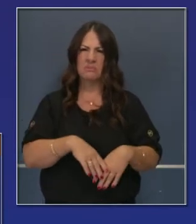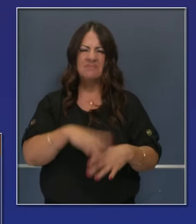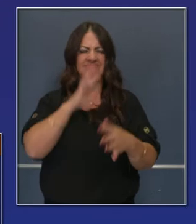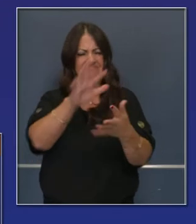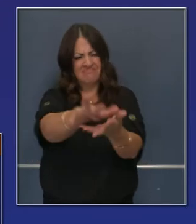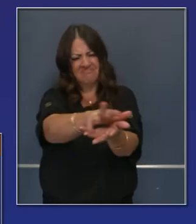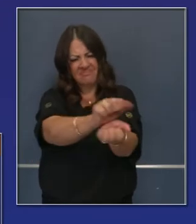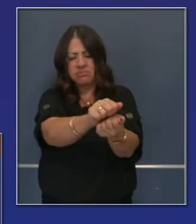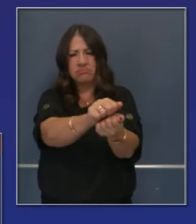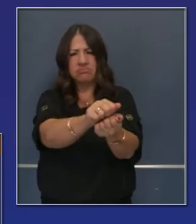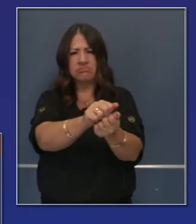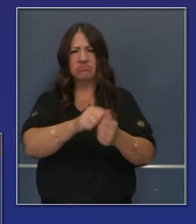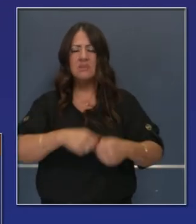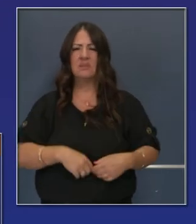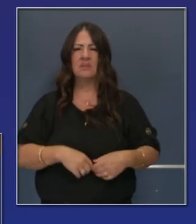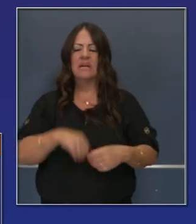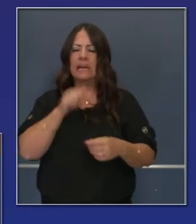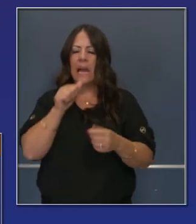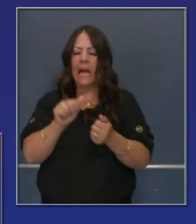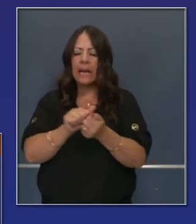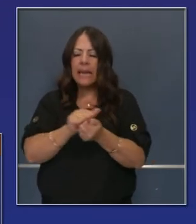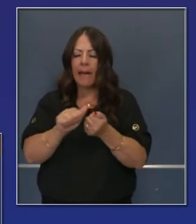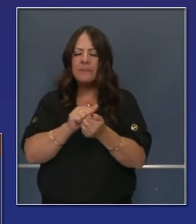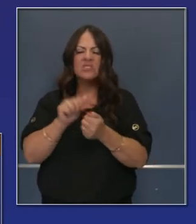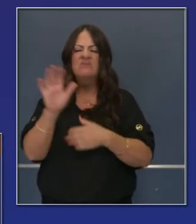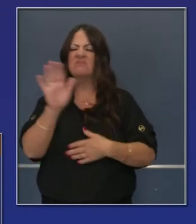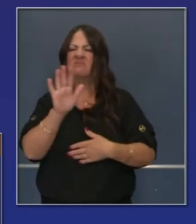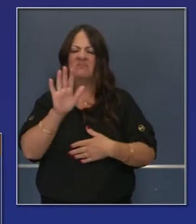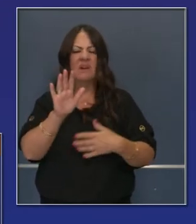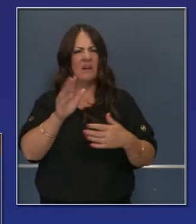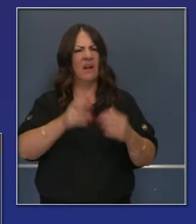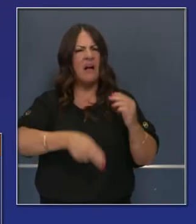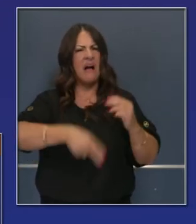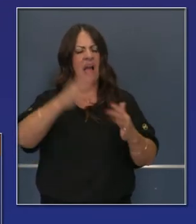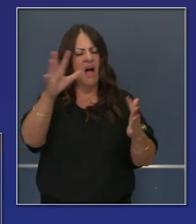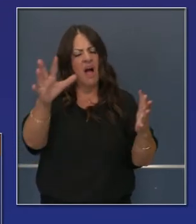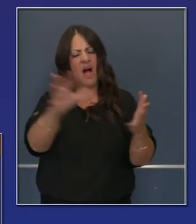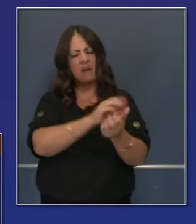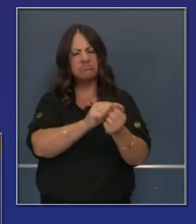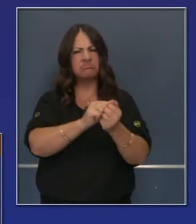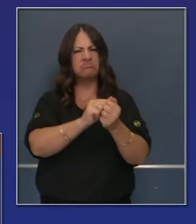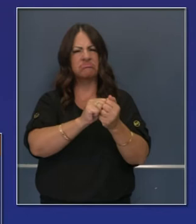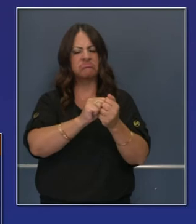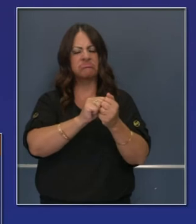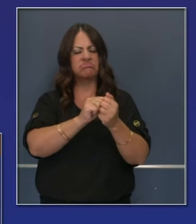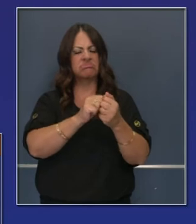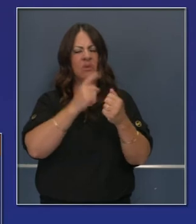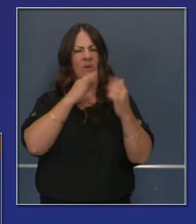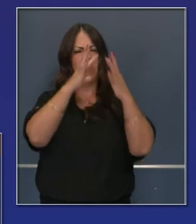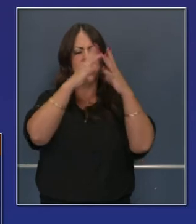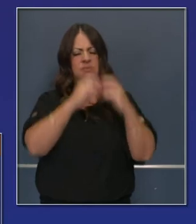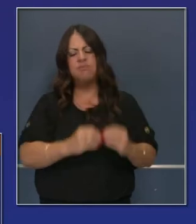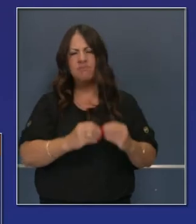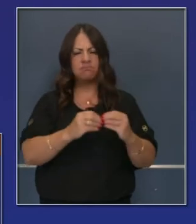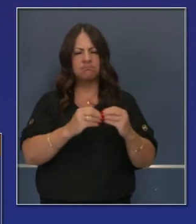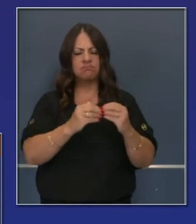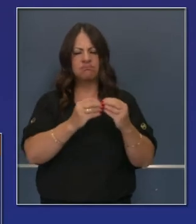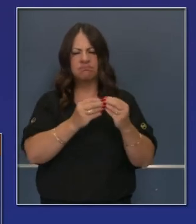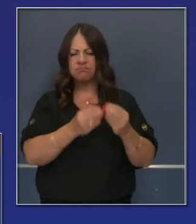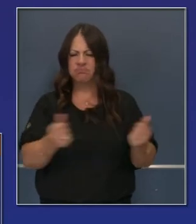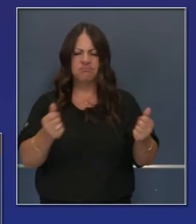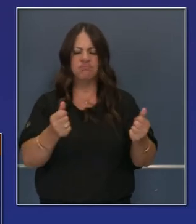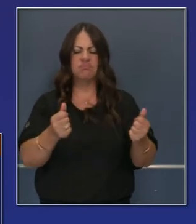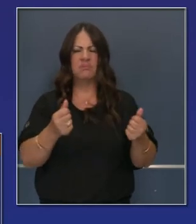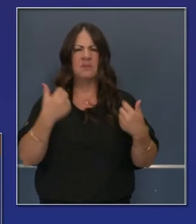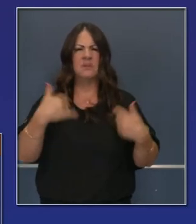destruidas, no dañadas, destruidas sustancialmente. Les recuerdo que las que han sido dañadas son